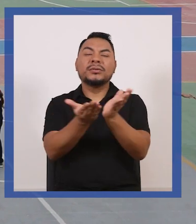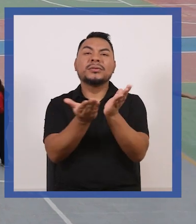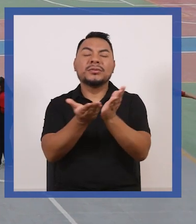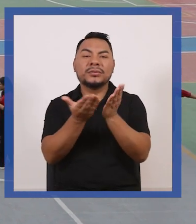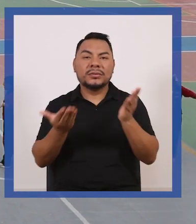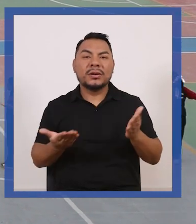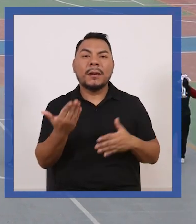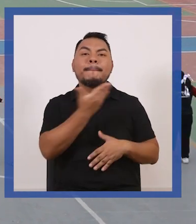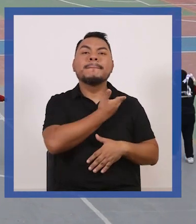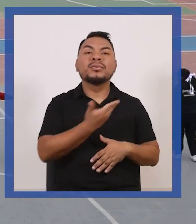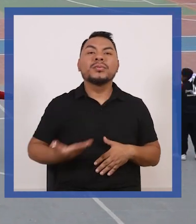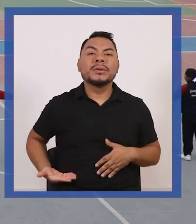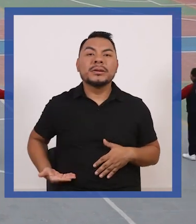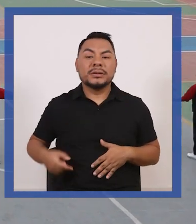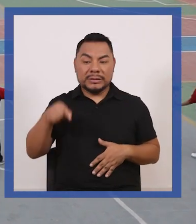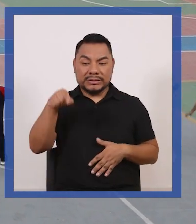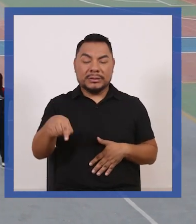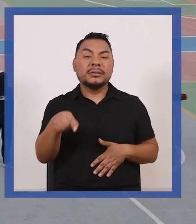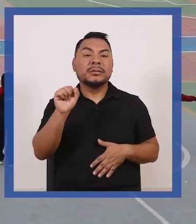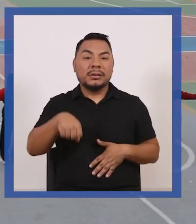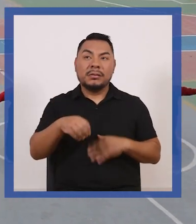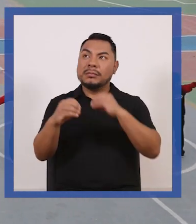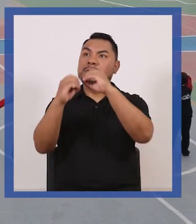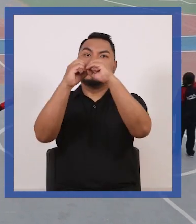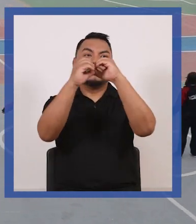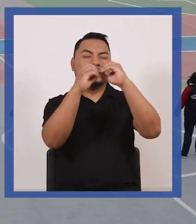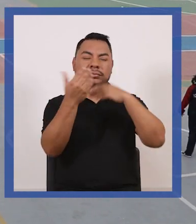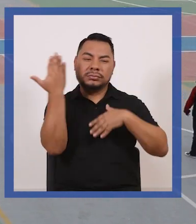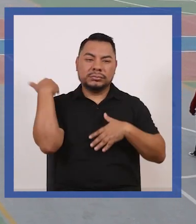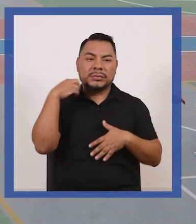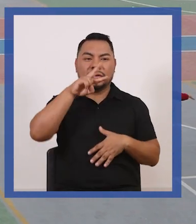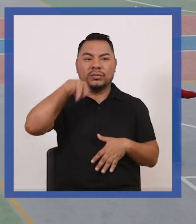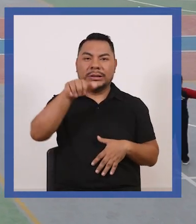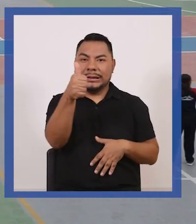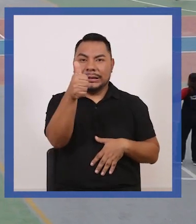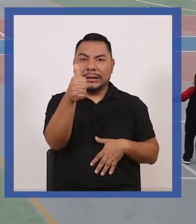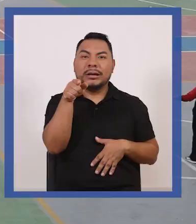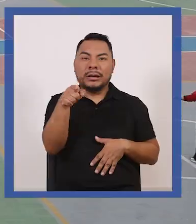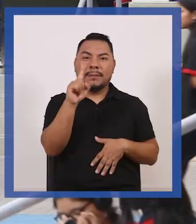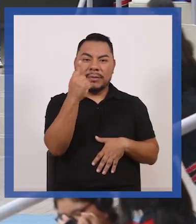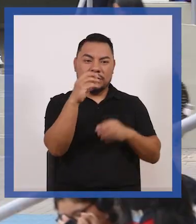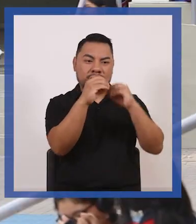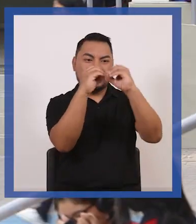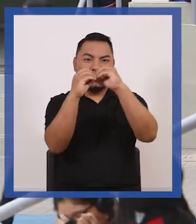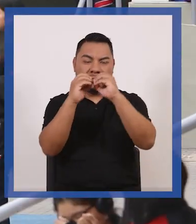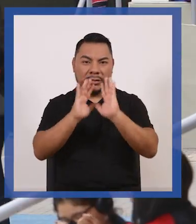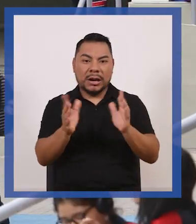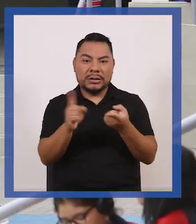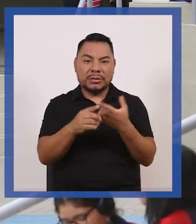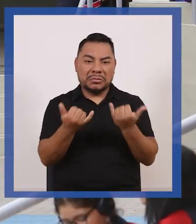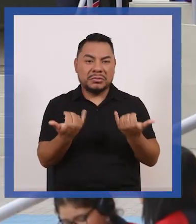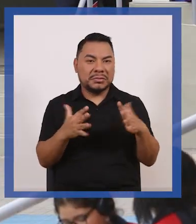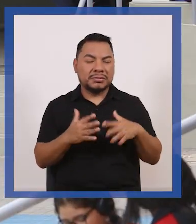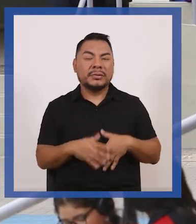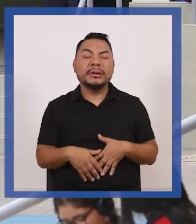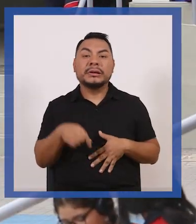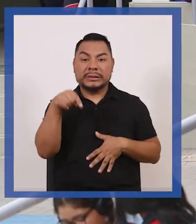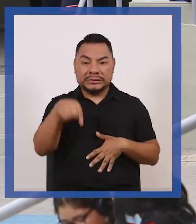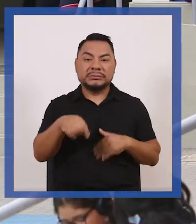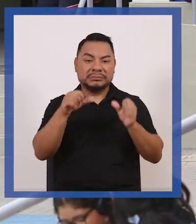colegio público tiene una remodelación ya desde el año 2010 a la fecha y como usted lo verá